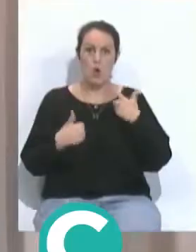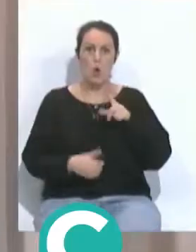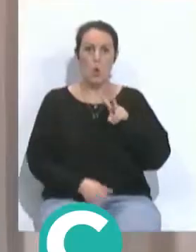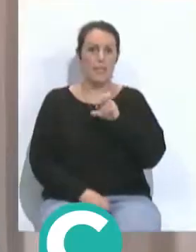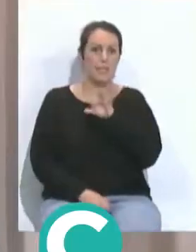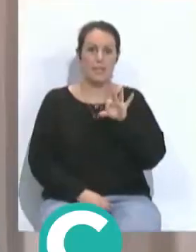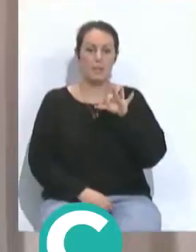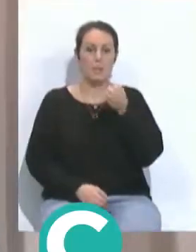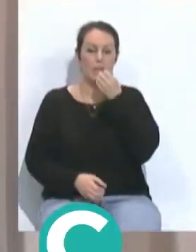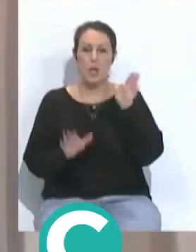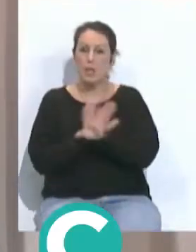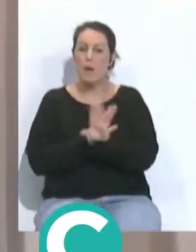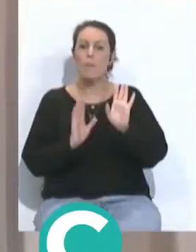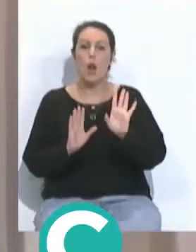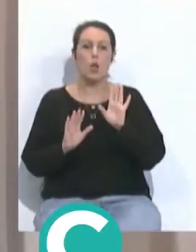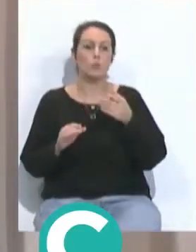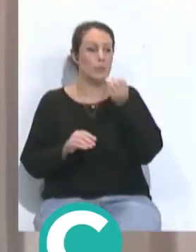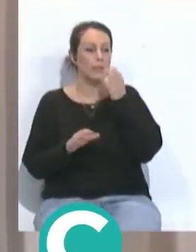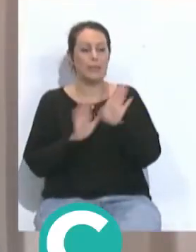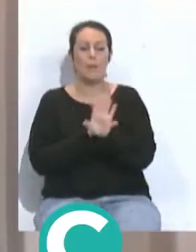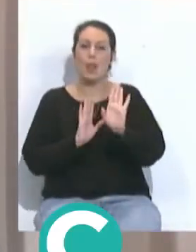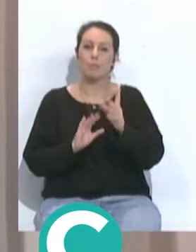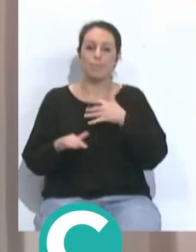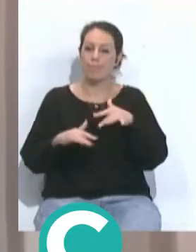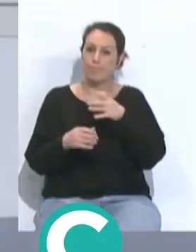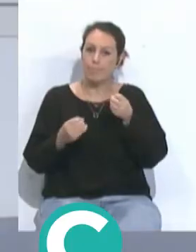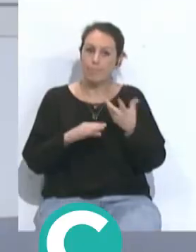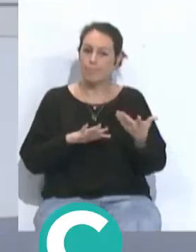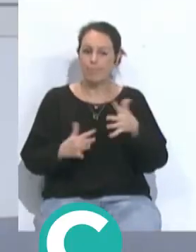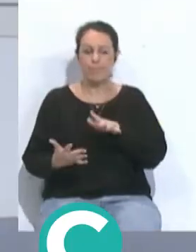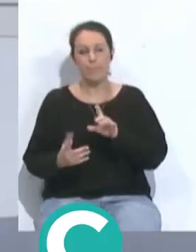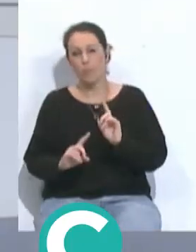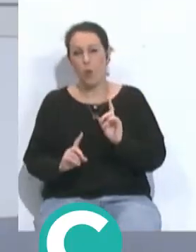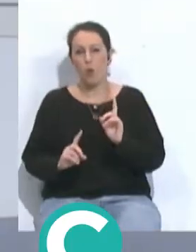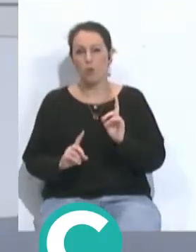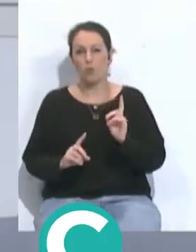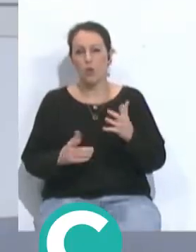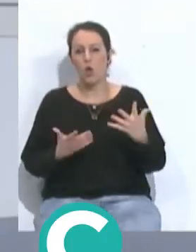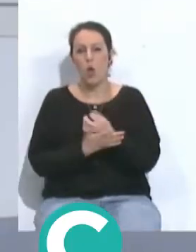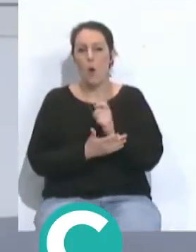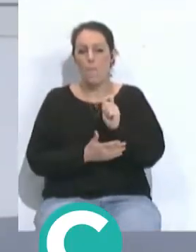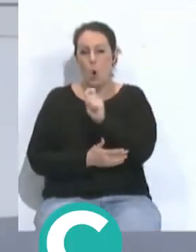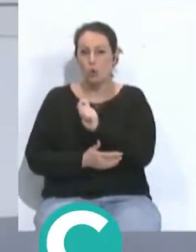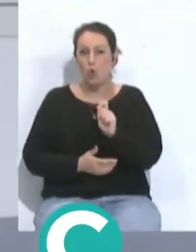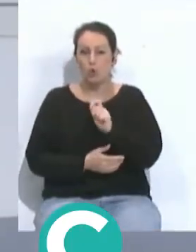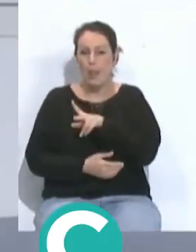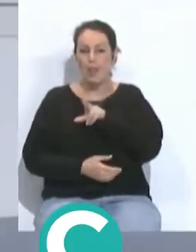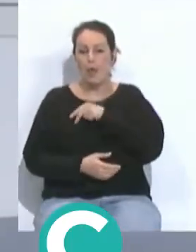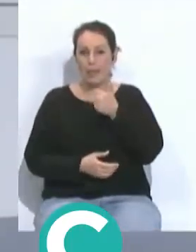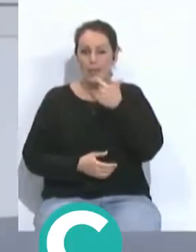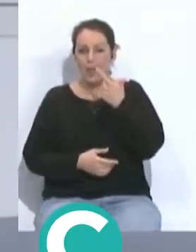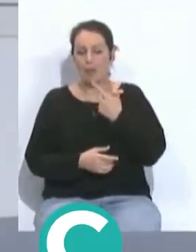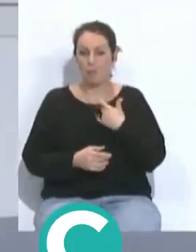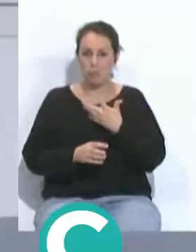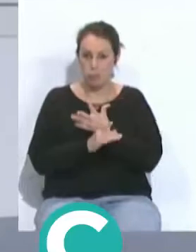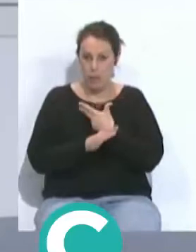noches. Hola, buenas noches a todos. Pero esa buena dinámica igual no se traduce en todos los puntos que se mereció según el juego